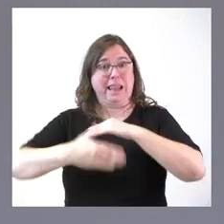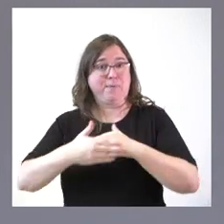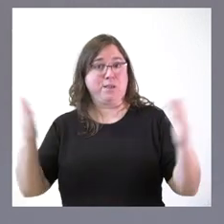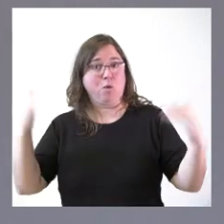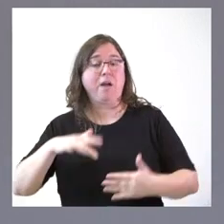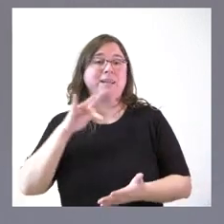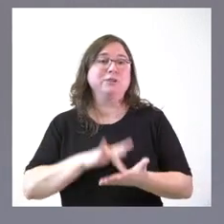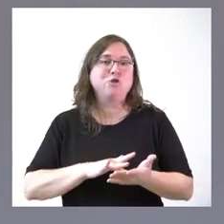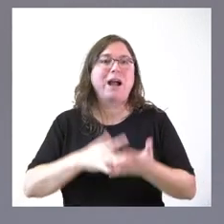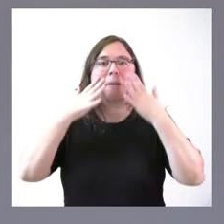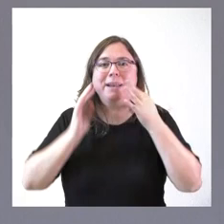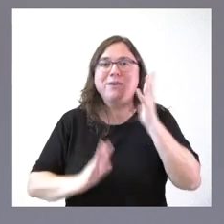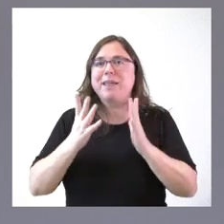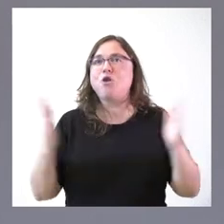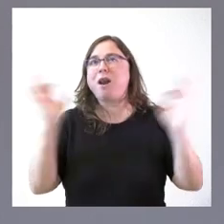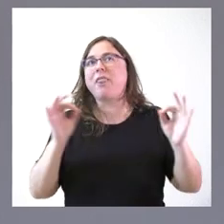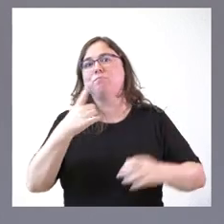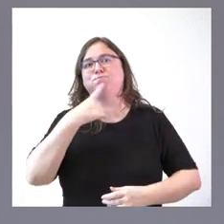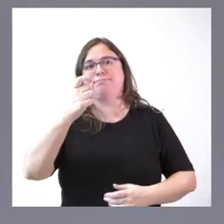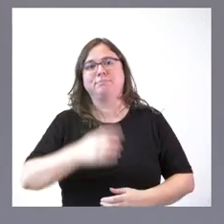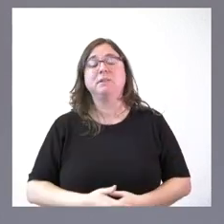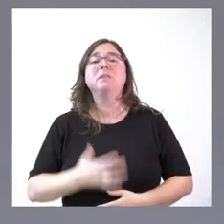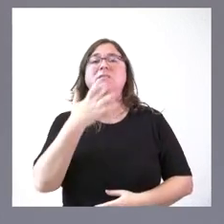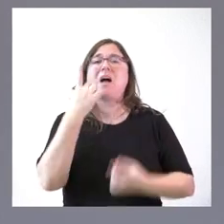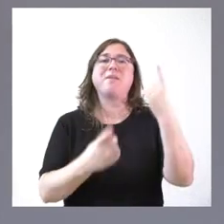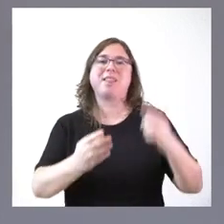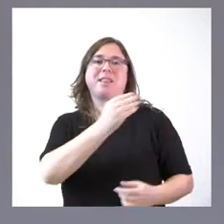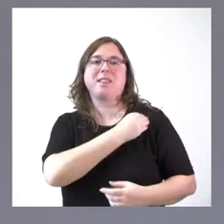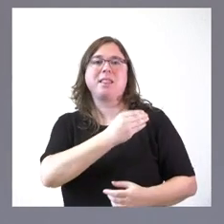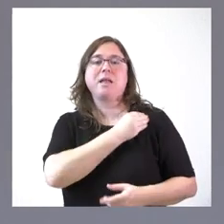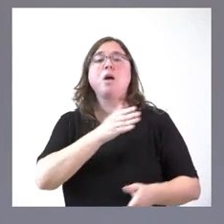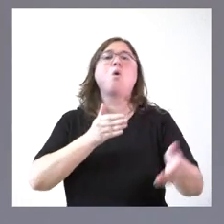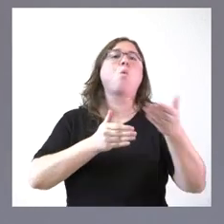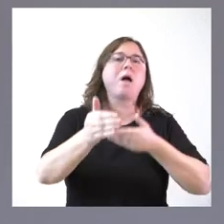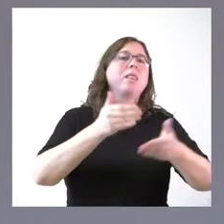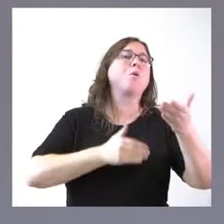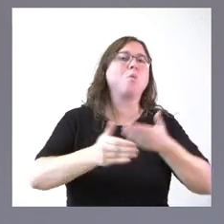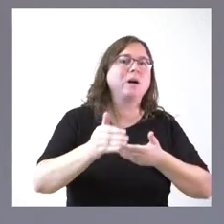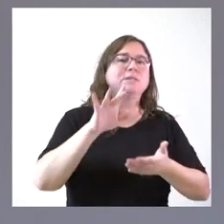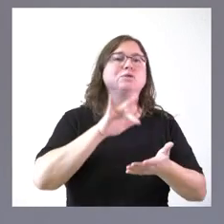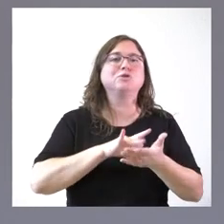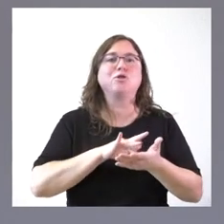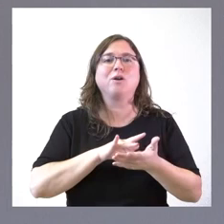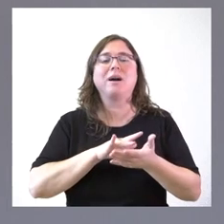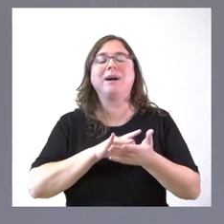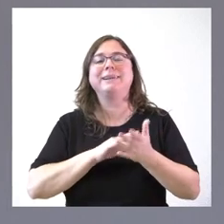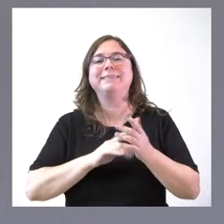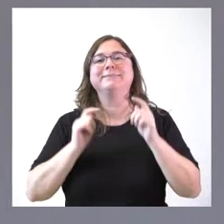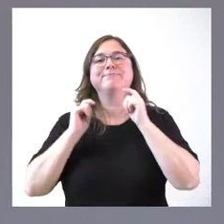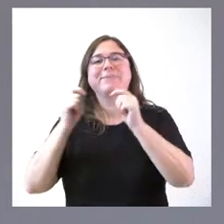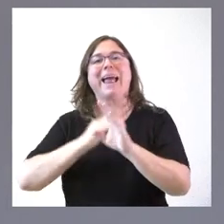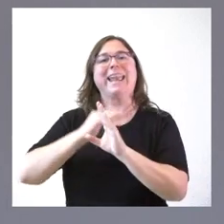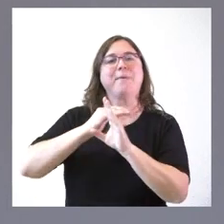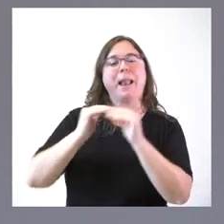nunca riesgo de incendios. Cuando a veces se nos pregunta que cuándo se va a llevar a cabo la catalogación de un nivel